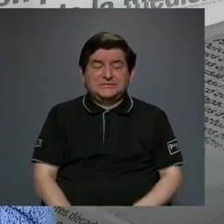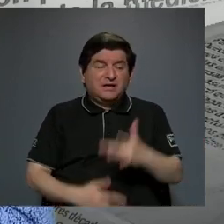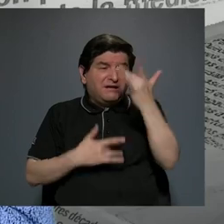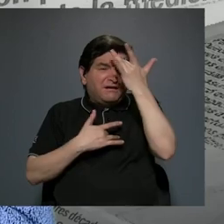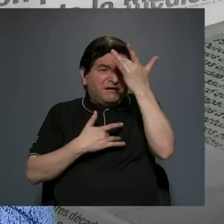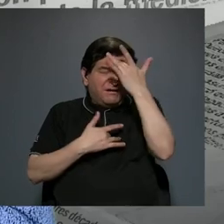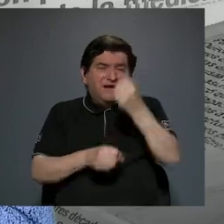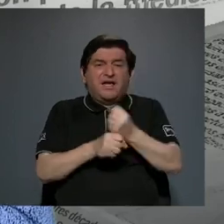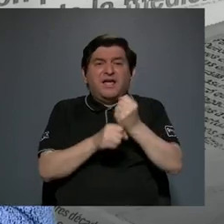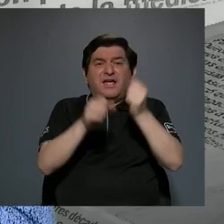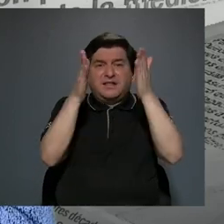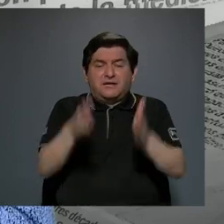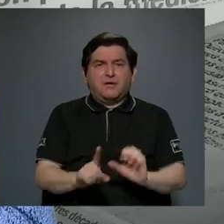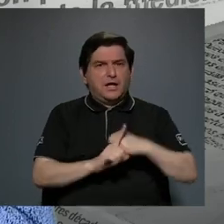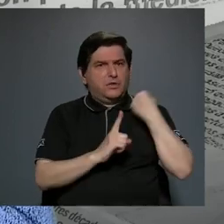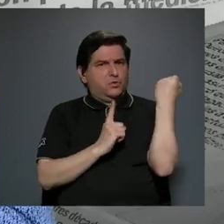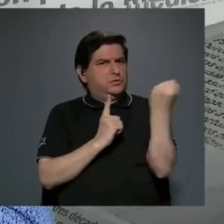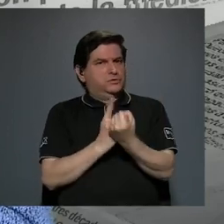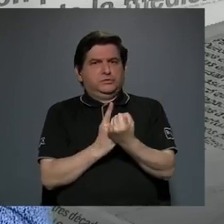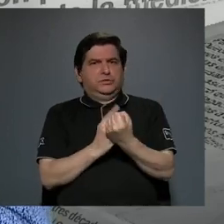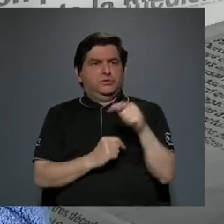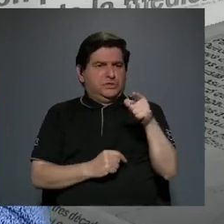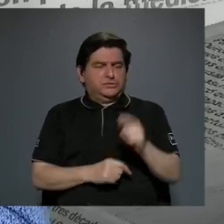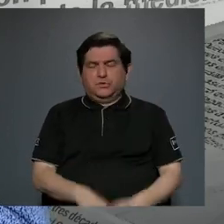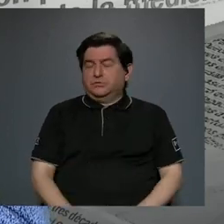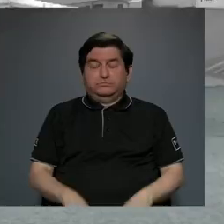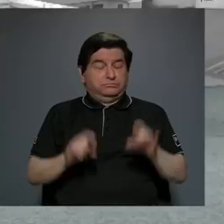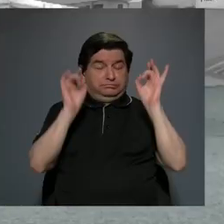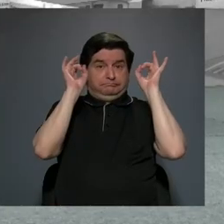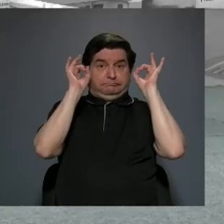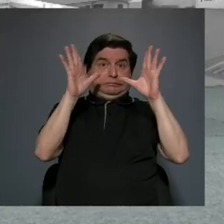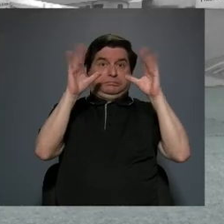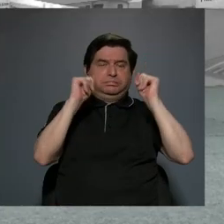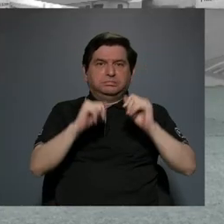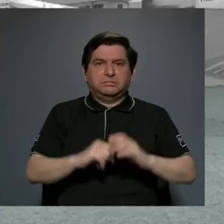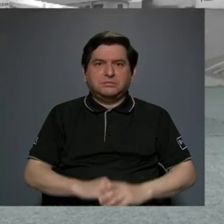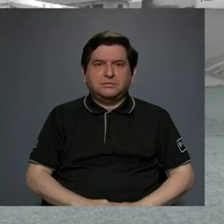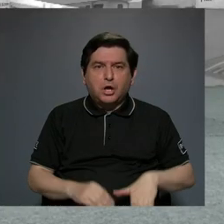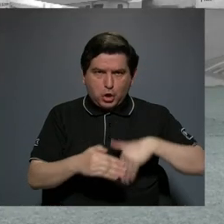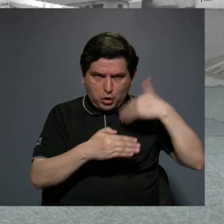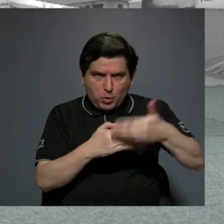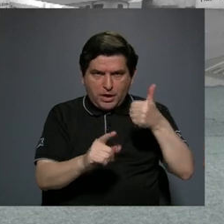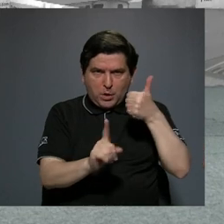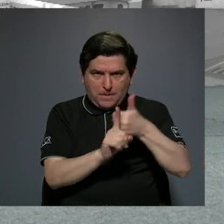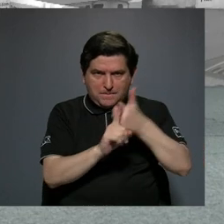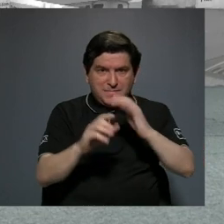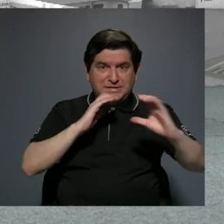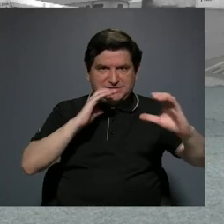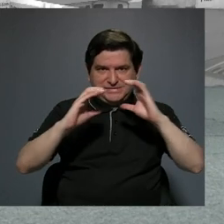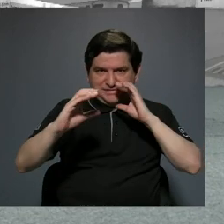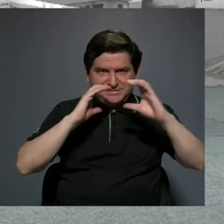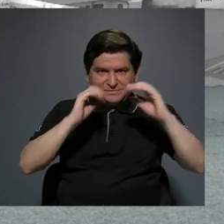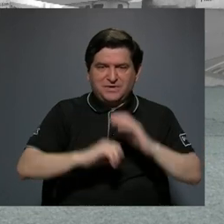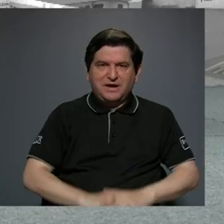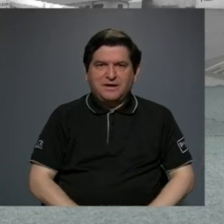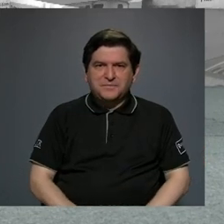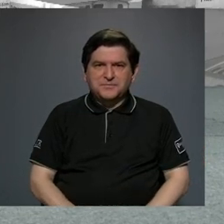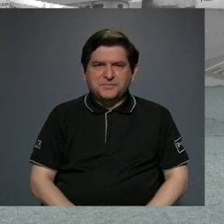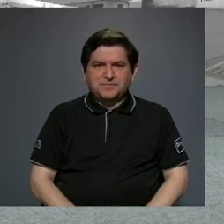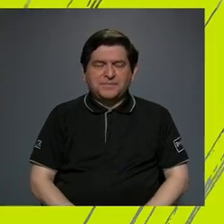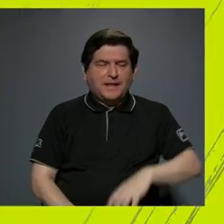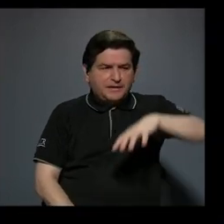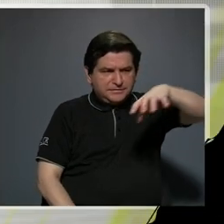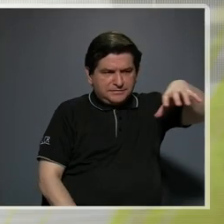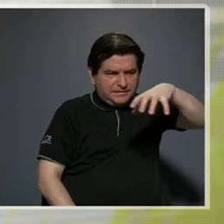enfermaban los trabajadores. Esas condiciones eran increíbles. Luego, la misma comunicación entre la zona